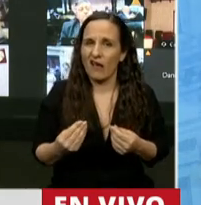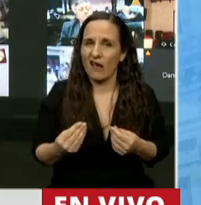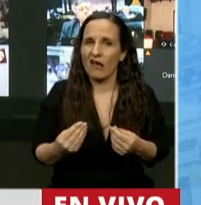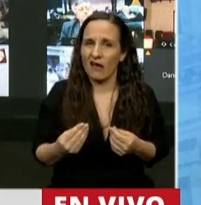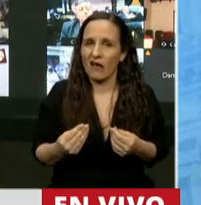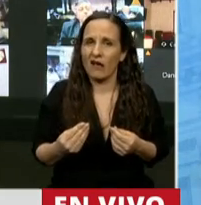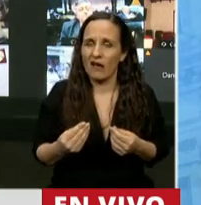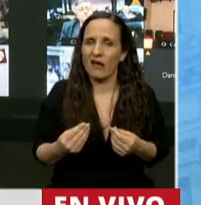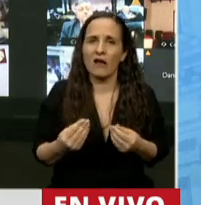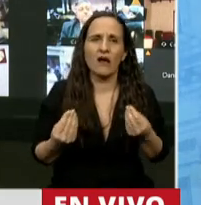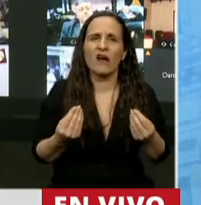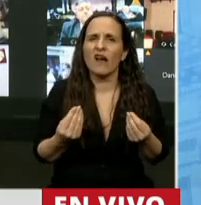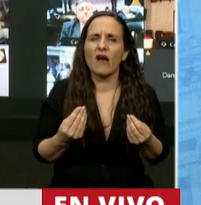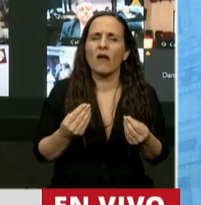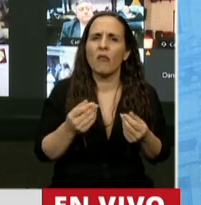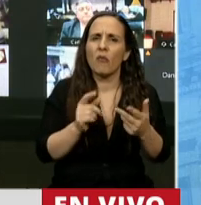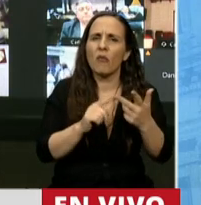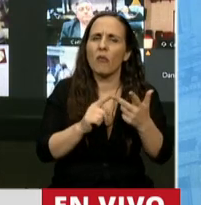al concepto de pueblo.